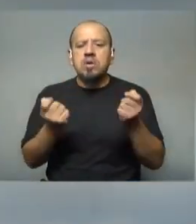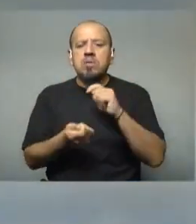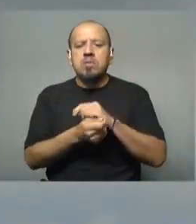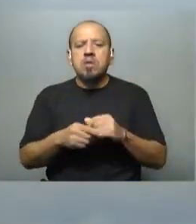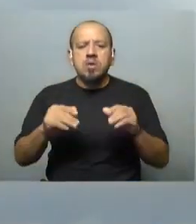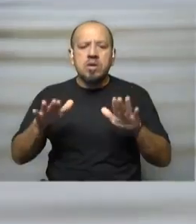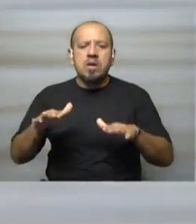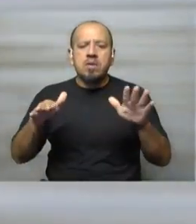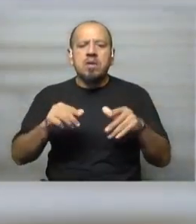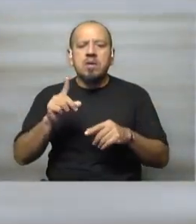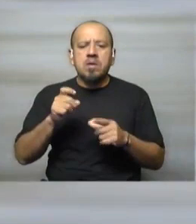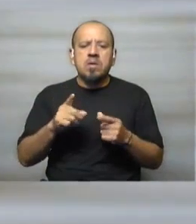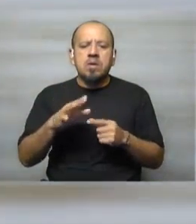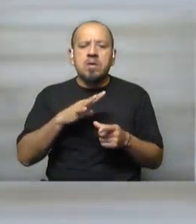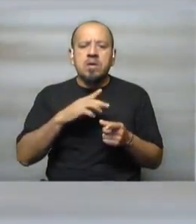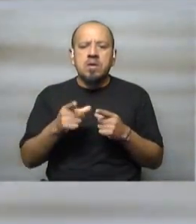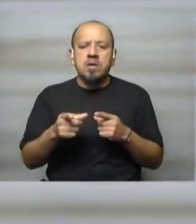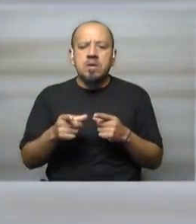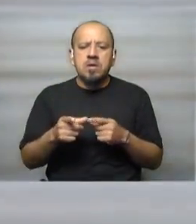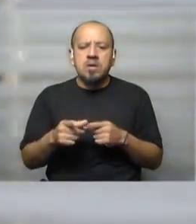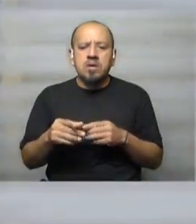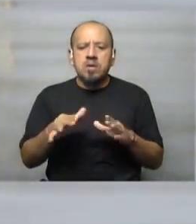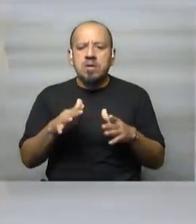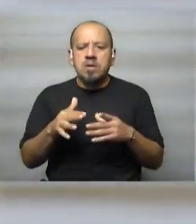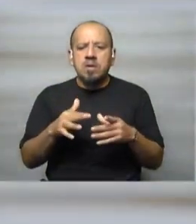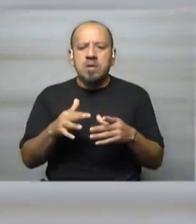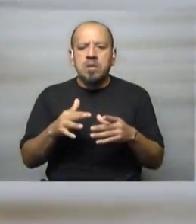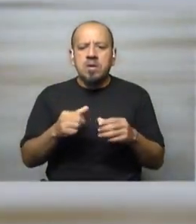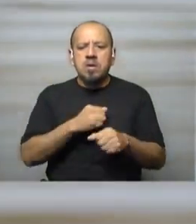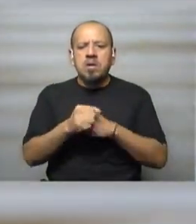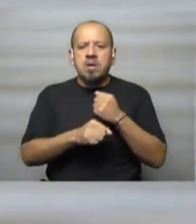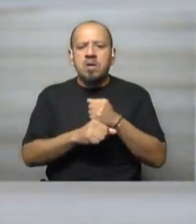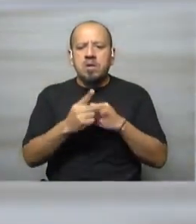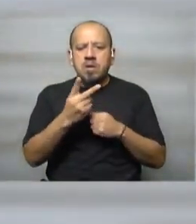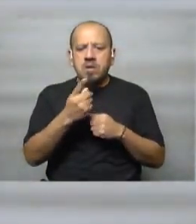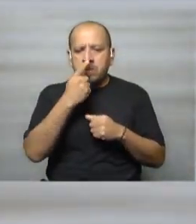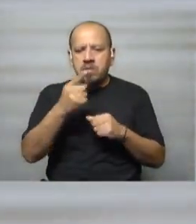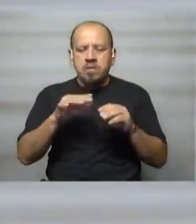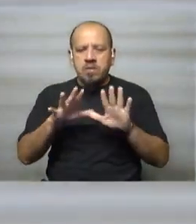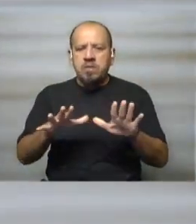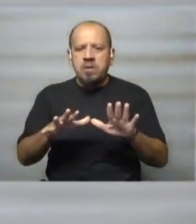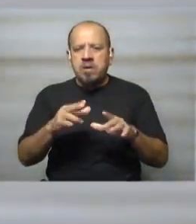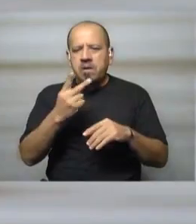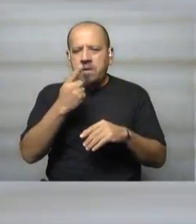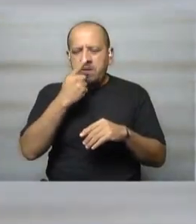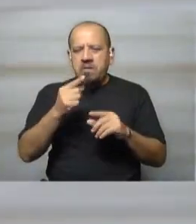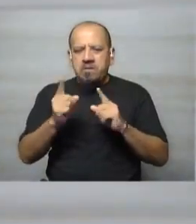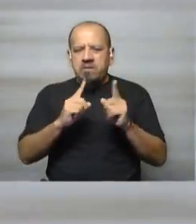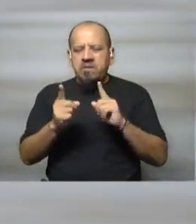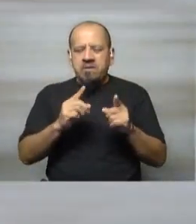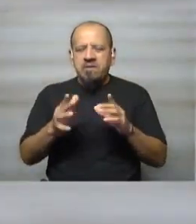encontramos que más o menos en el año 2010-2011 se observa una fuerte